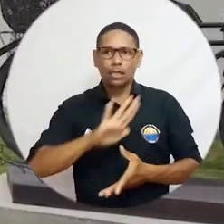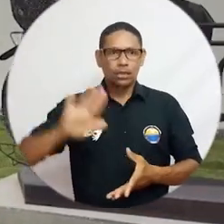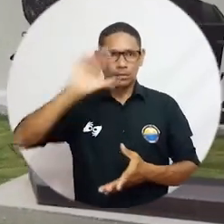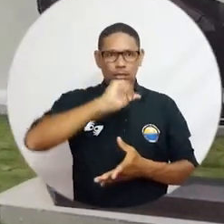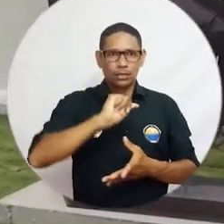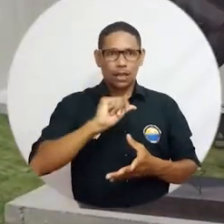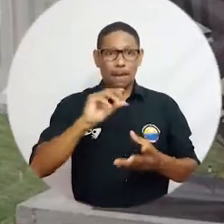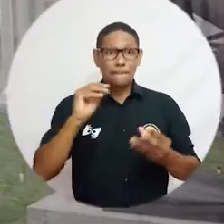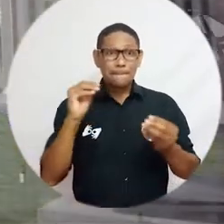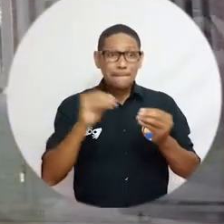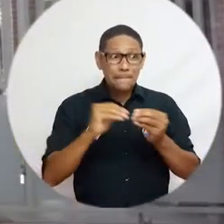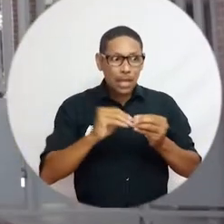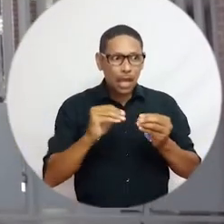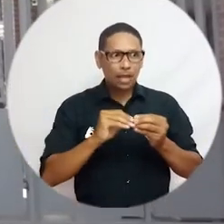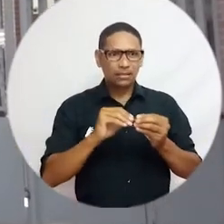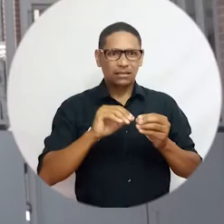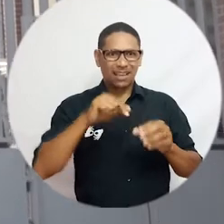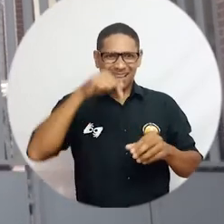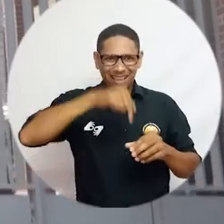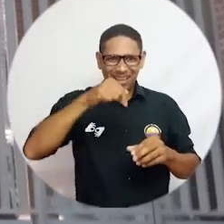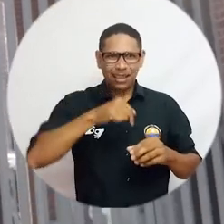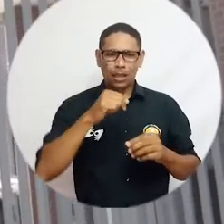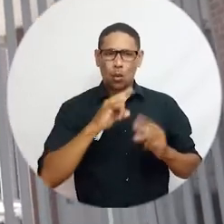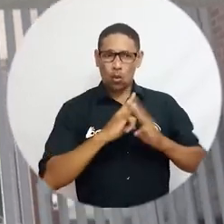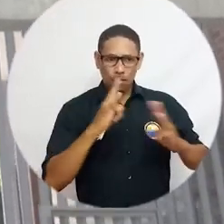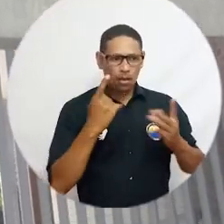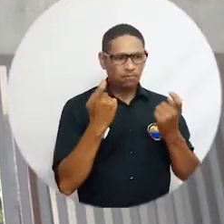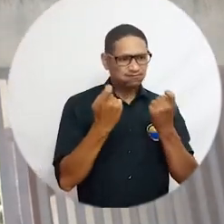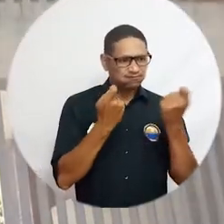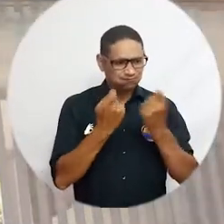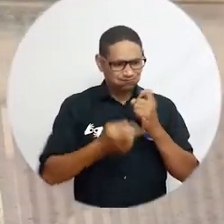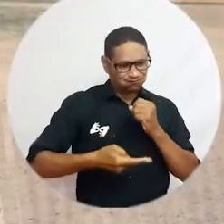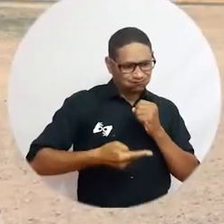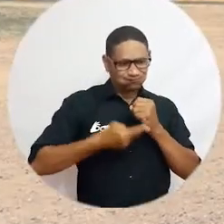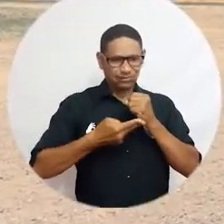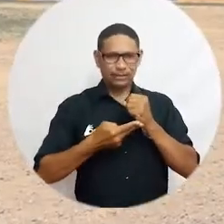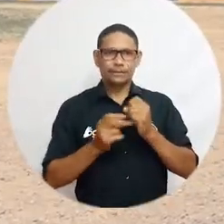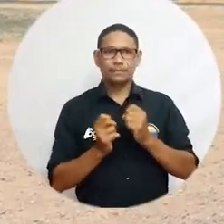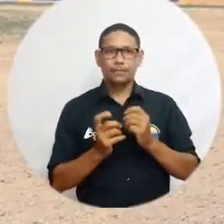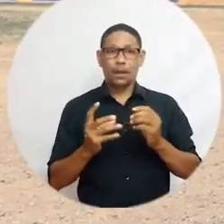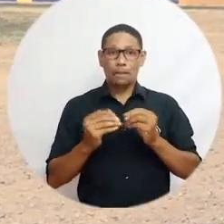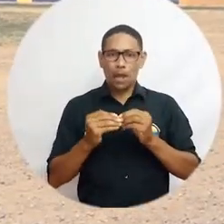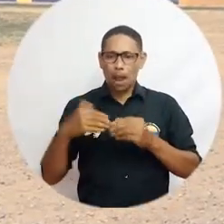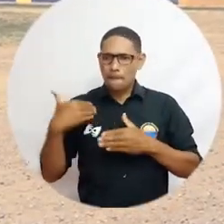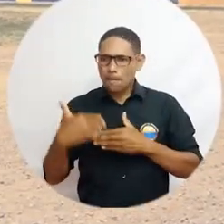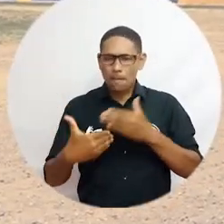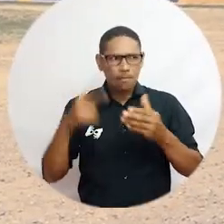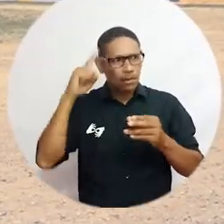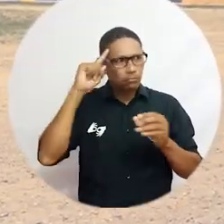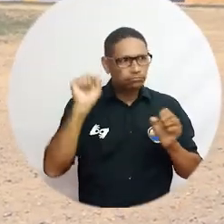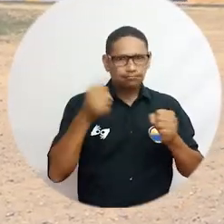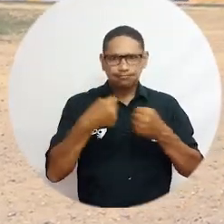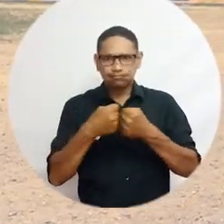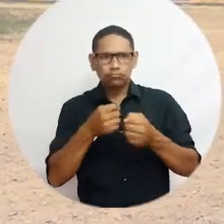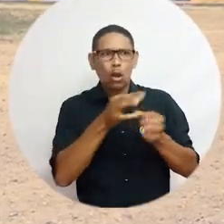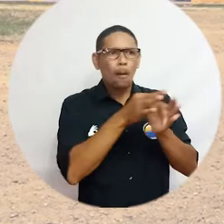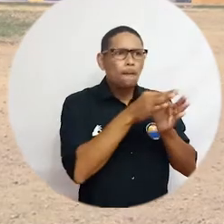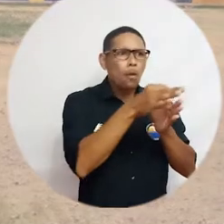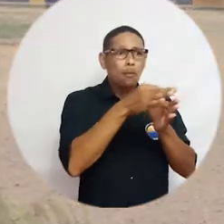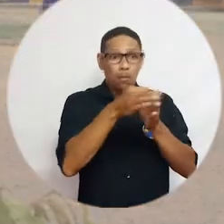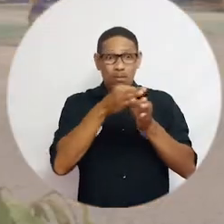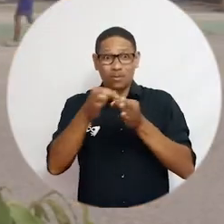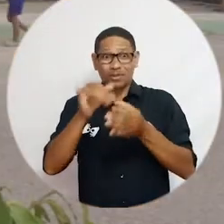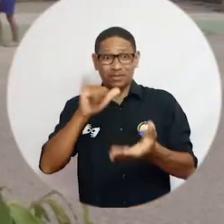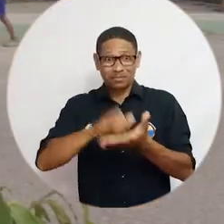y con ajustes en los gastos de funcionamiento de la institución. Hemos avanzado también en gestión de convenios con